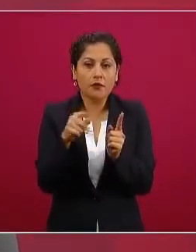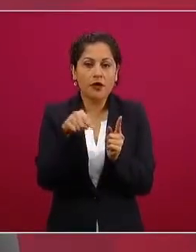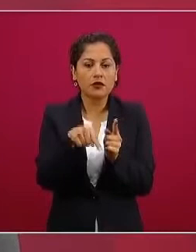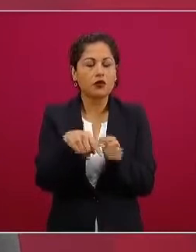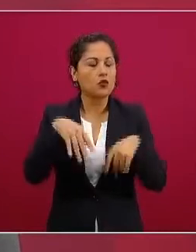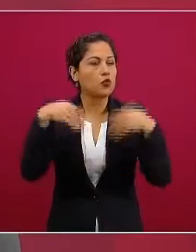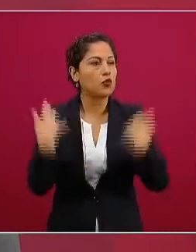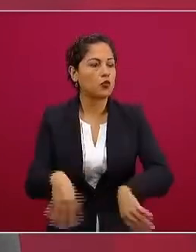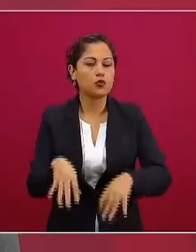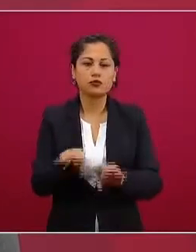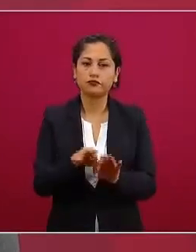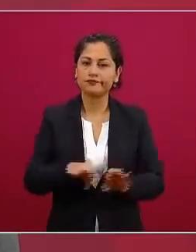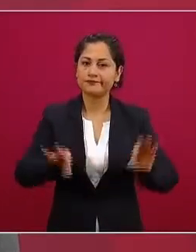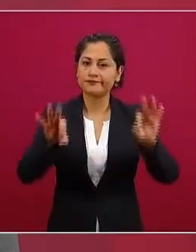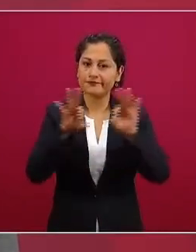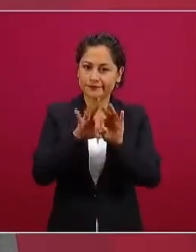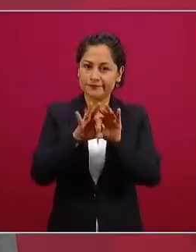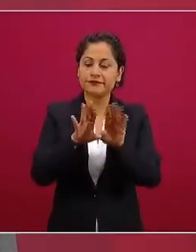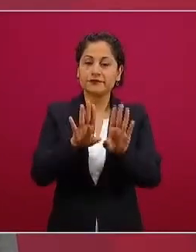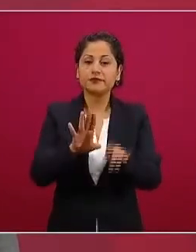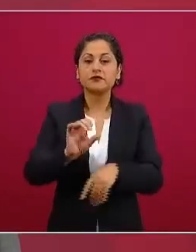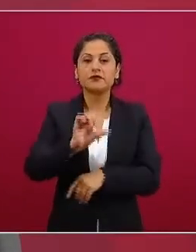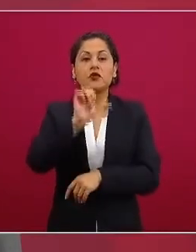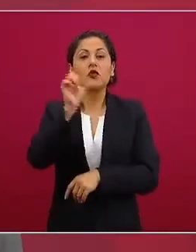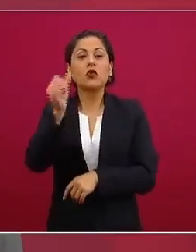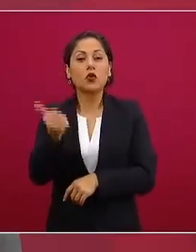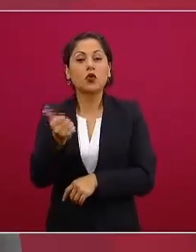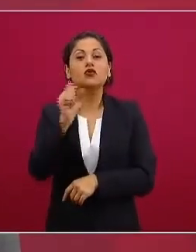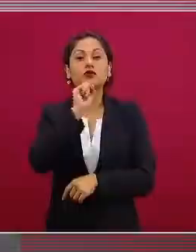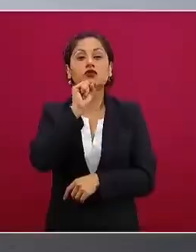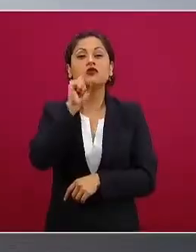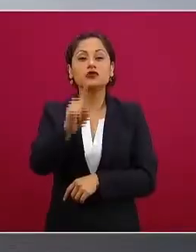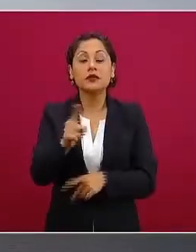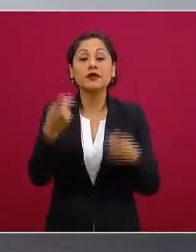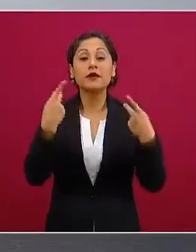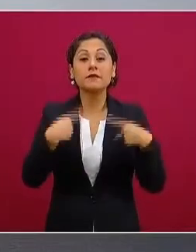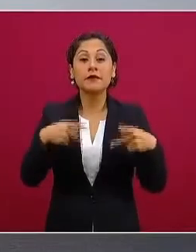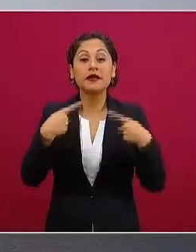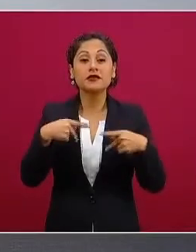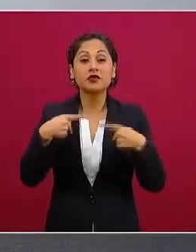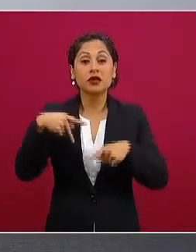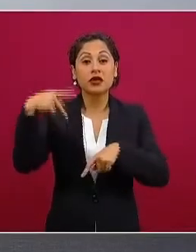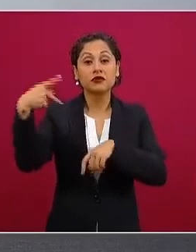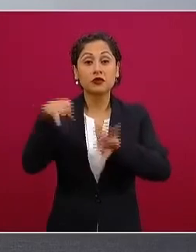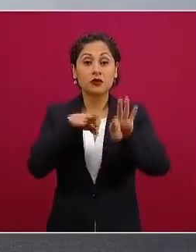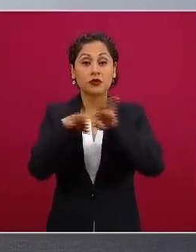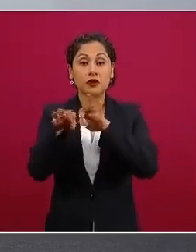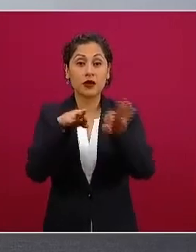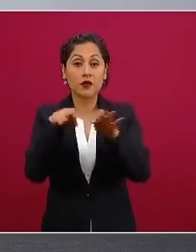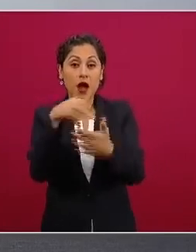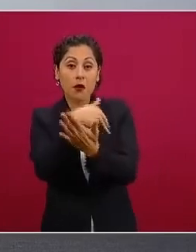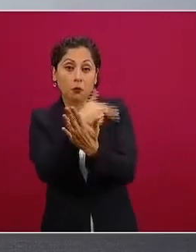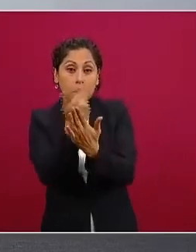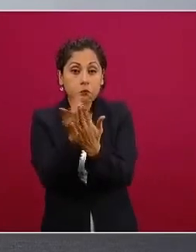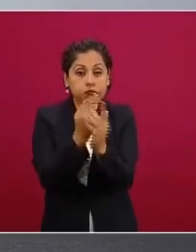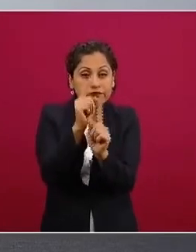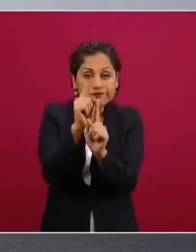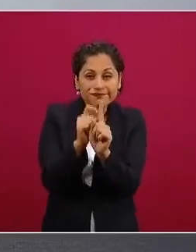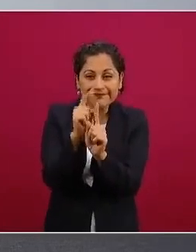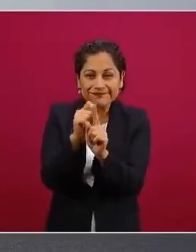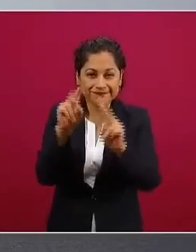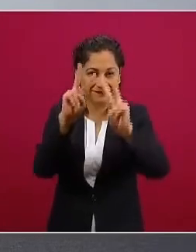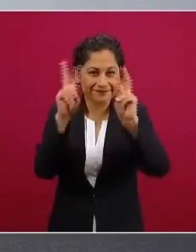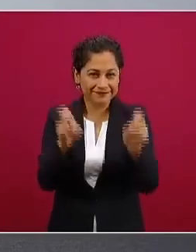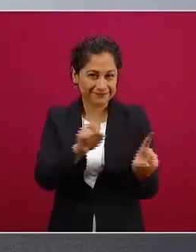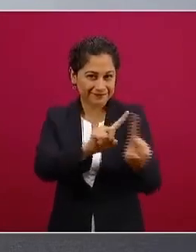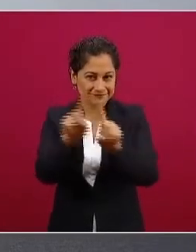los que nos defienden caricaturistas de por sí la caricatura en México